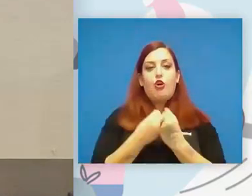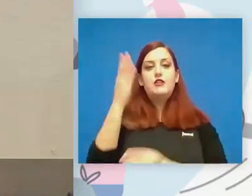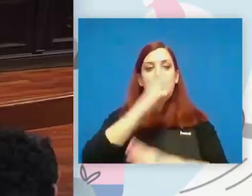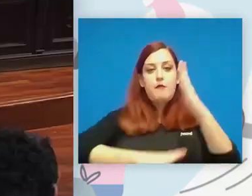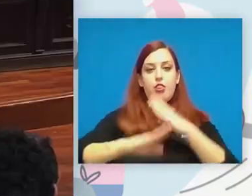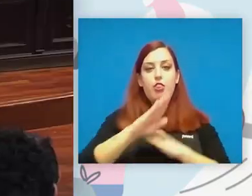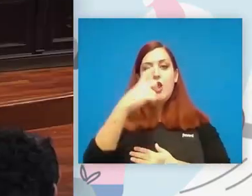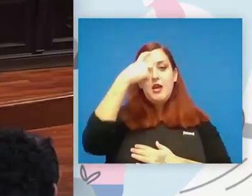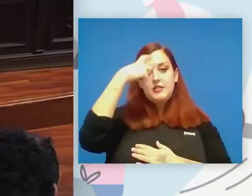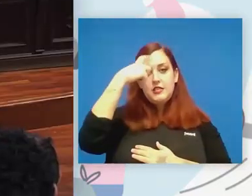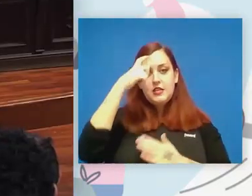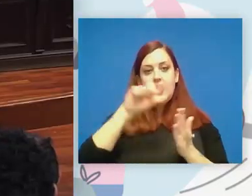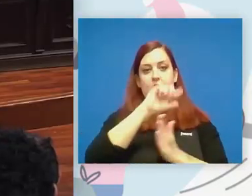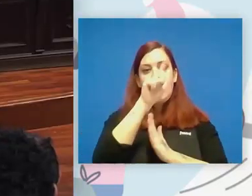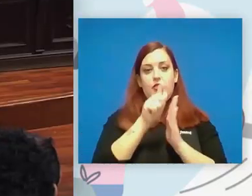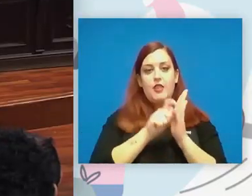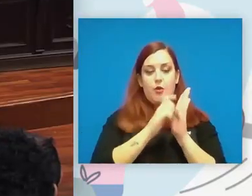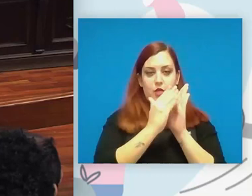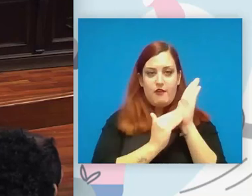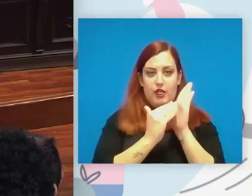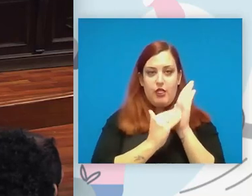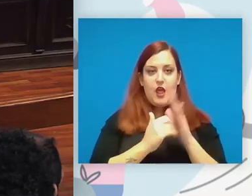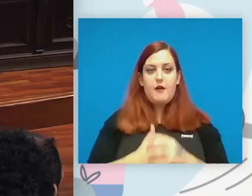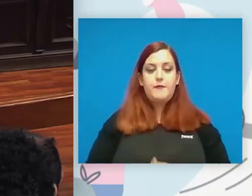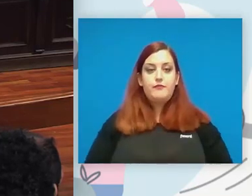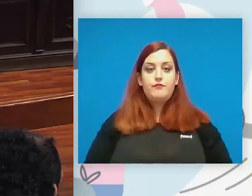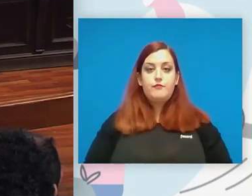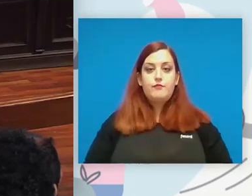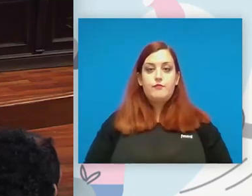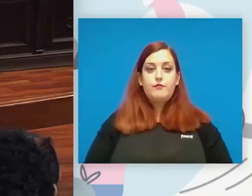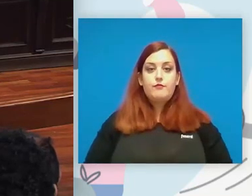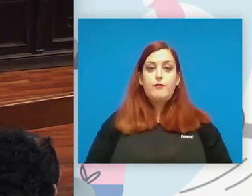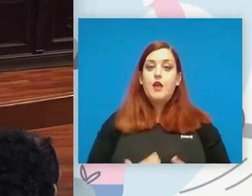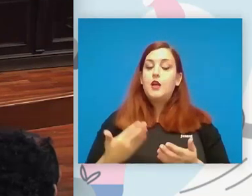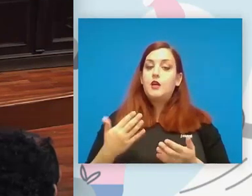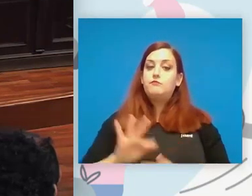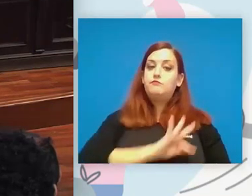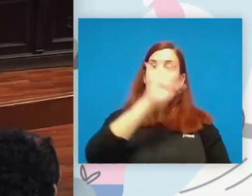psíquica de la comunidad valenciana Gabriel tu turno